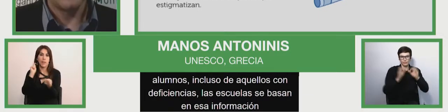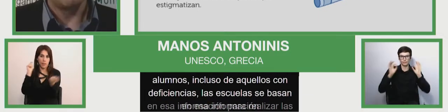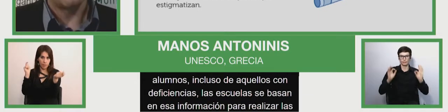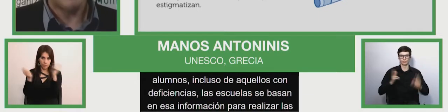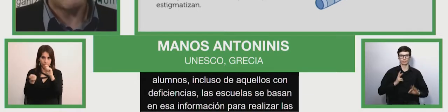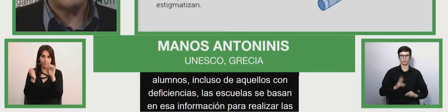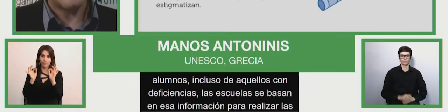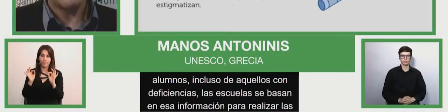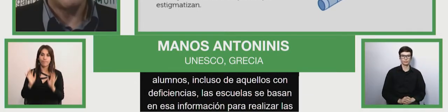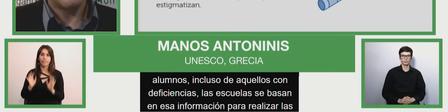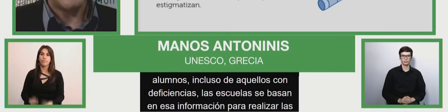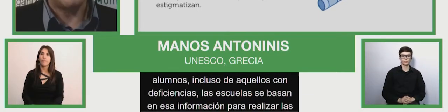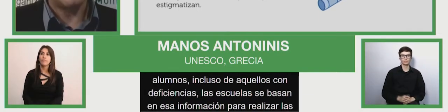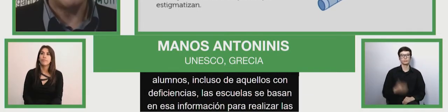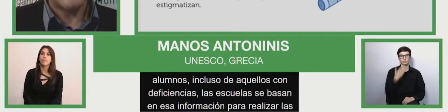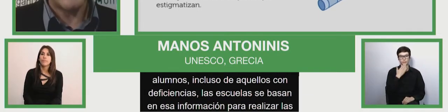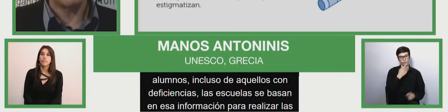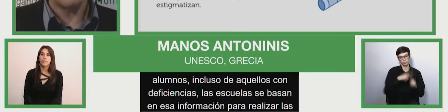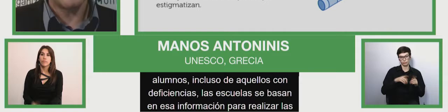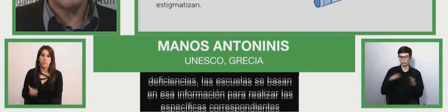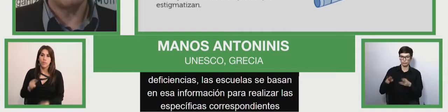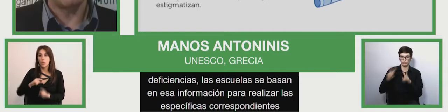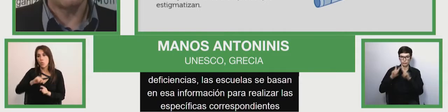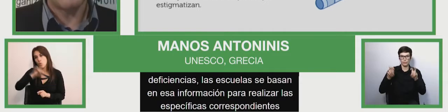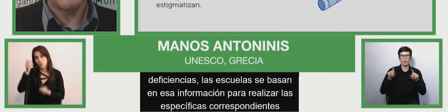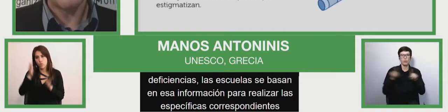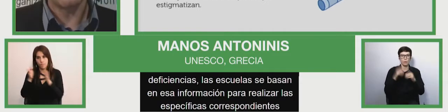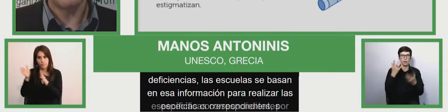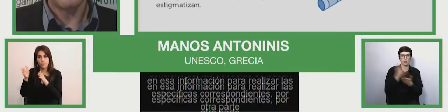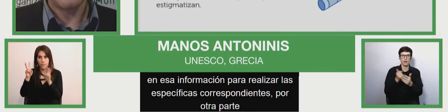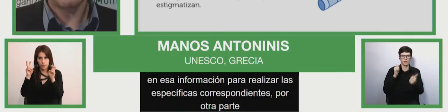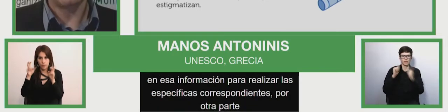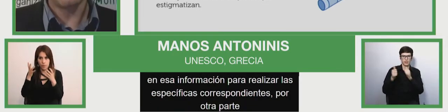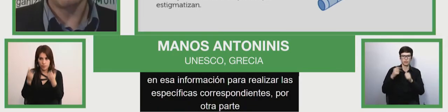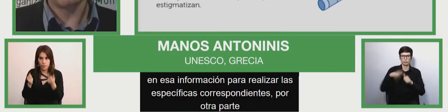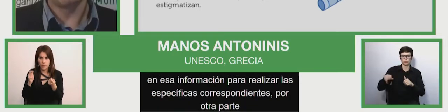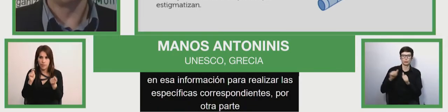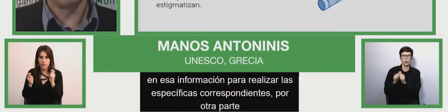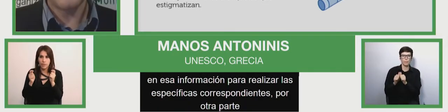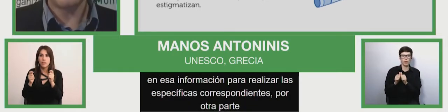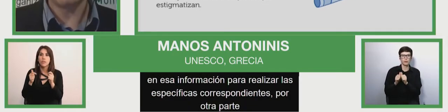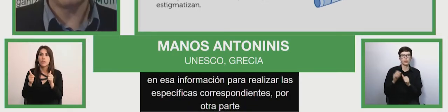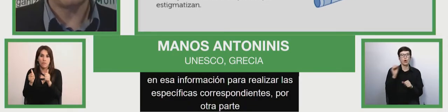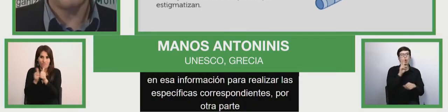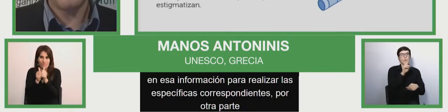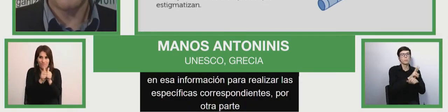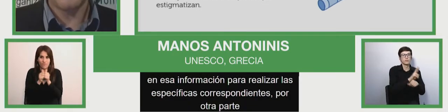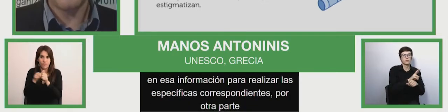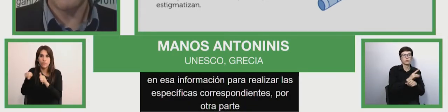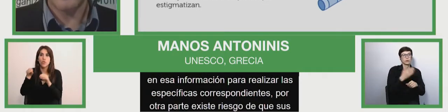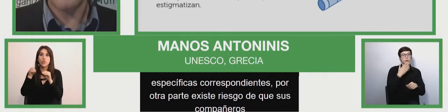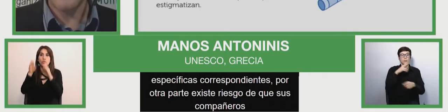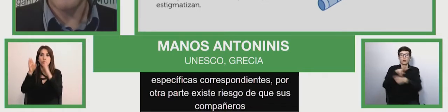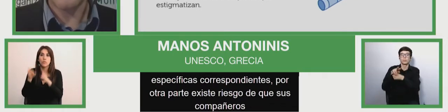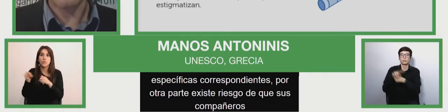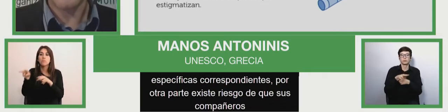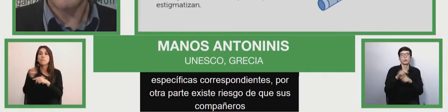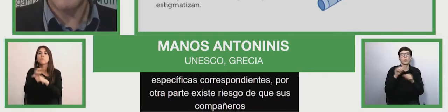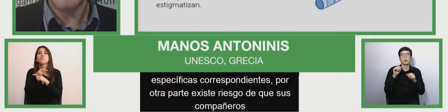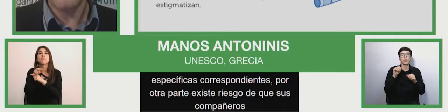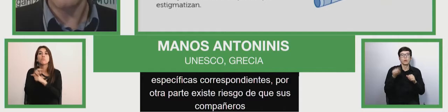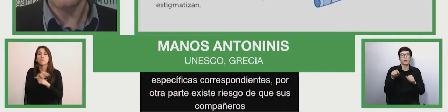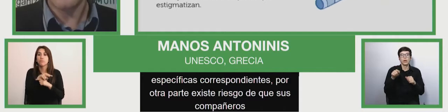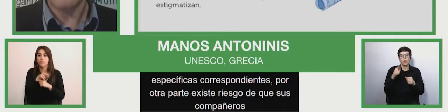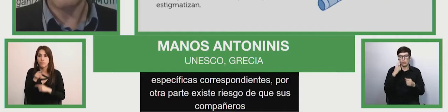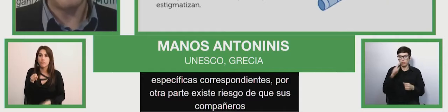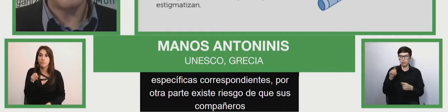Por otra parte, existe el riesgo de que sus compañeros, así como los docentes y administradores, reduzcan al